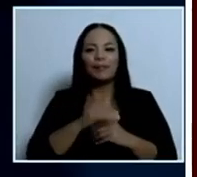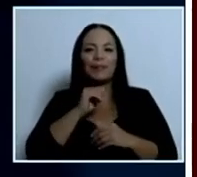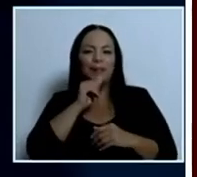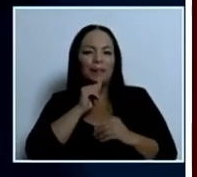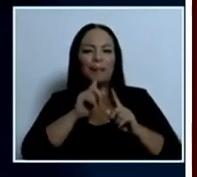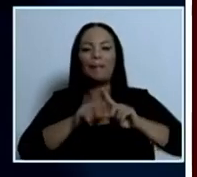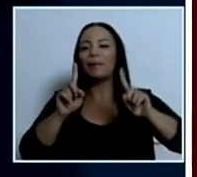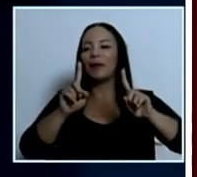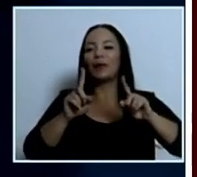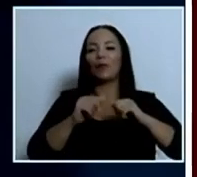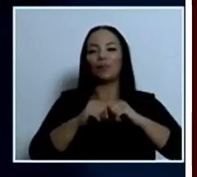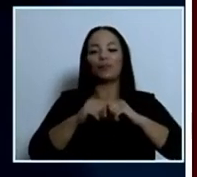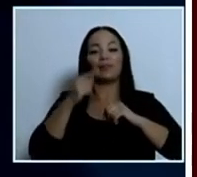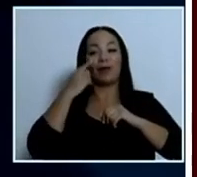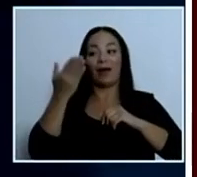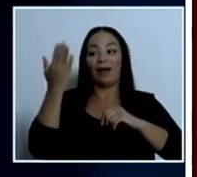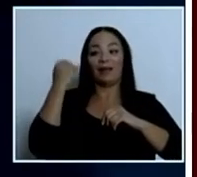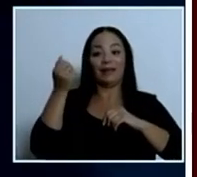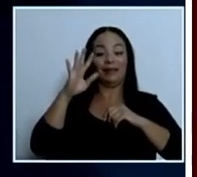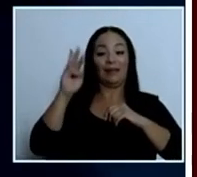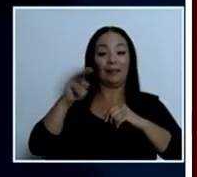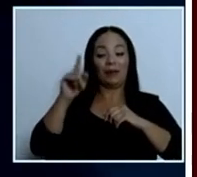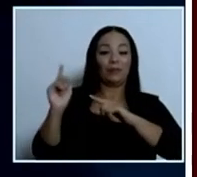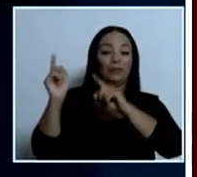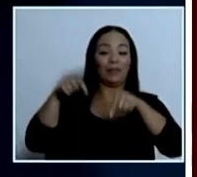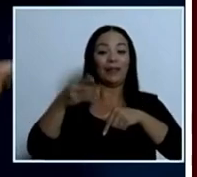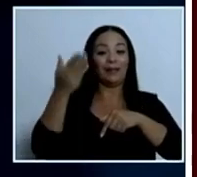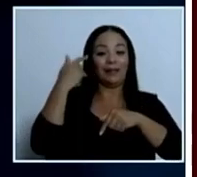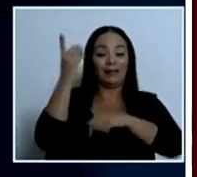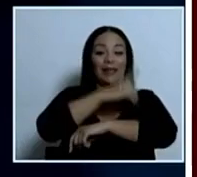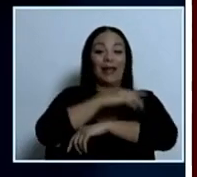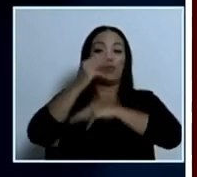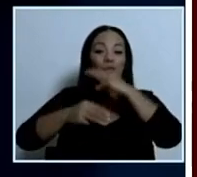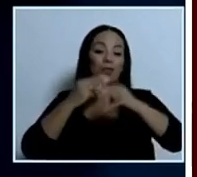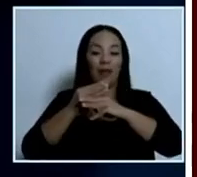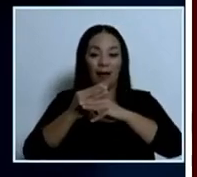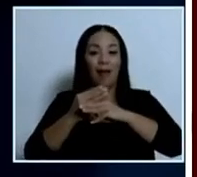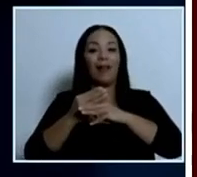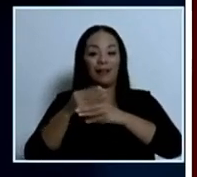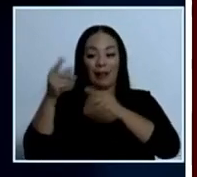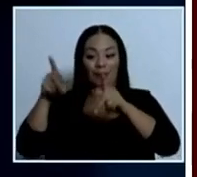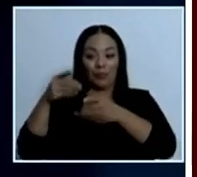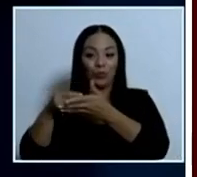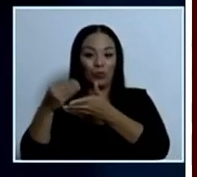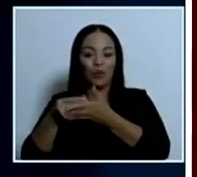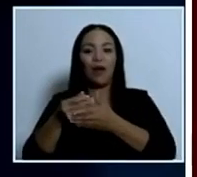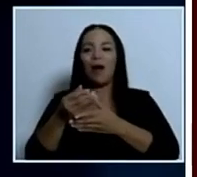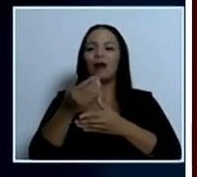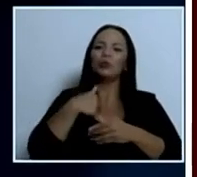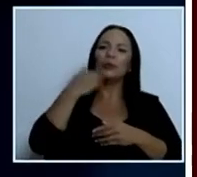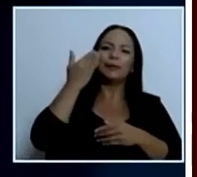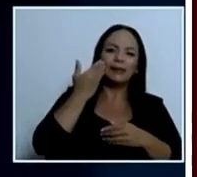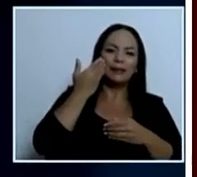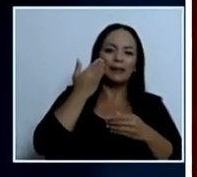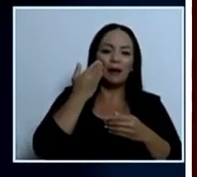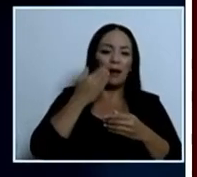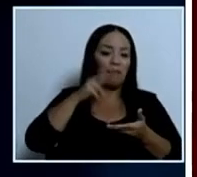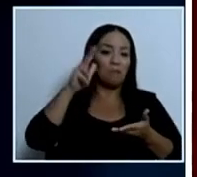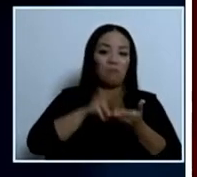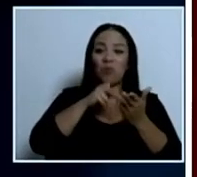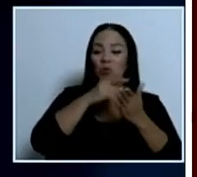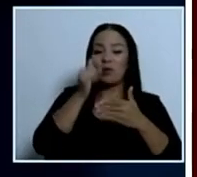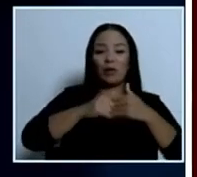Mundial del Consumidor, yo ese día estaba un poco afligido porque este proyecto todavía no se había aprobado. Bueno, se aprobó